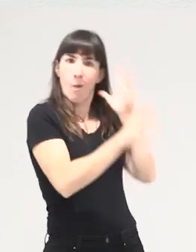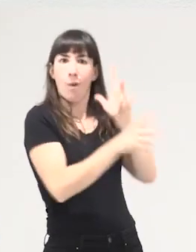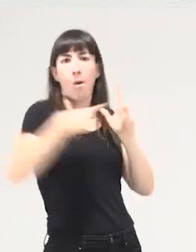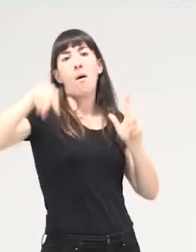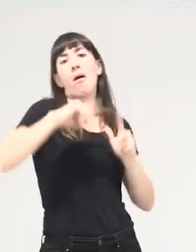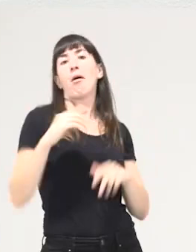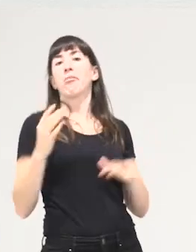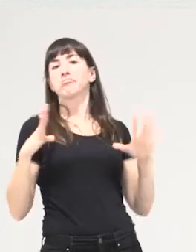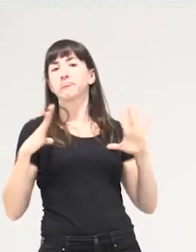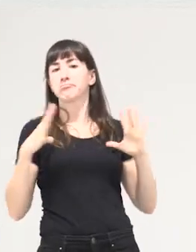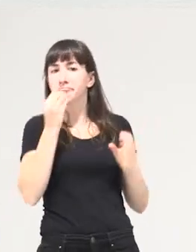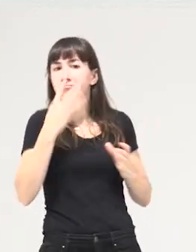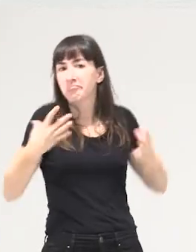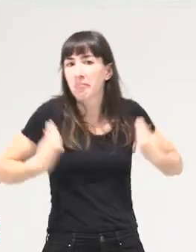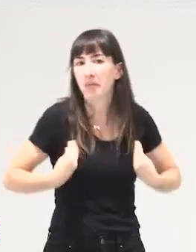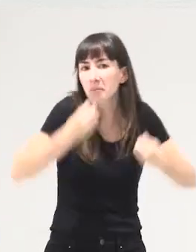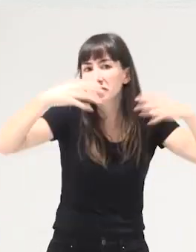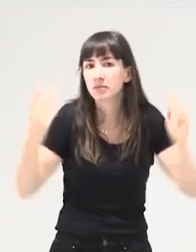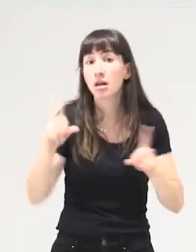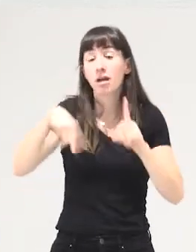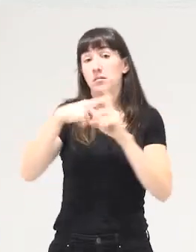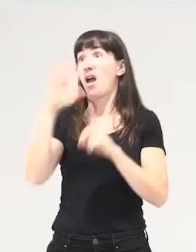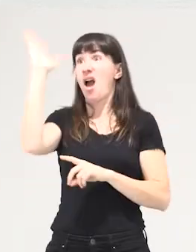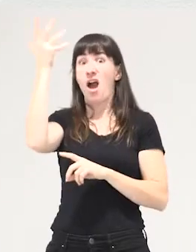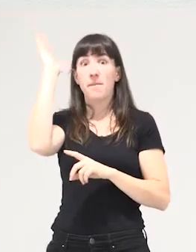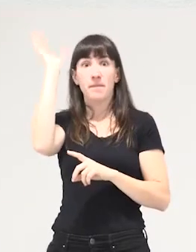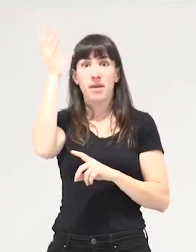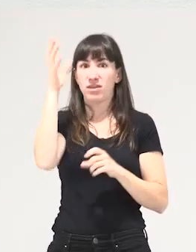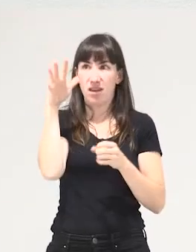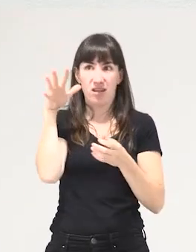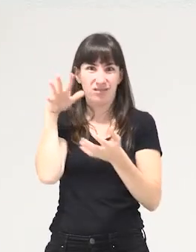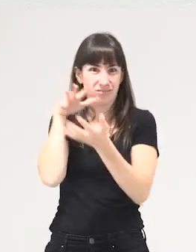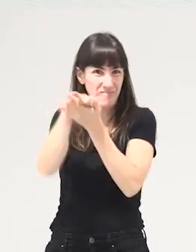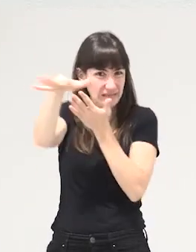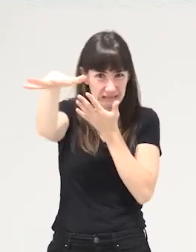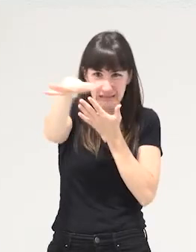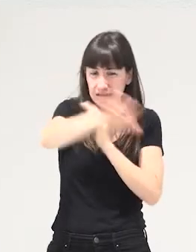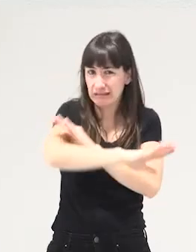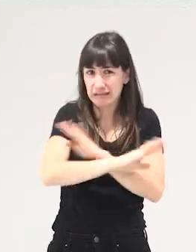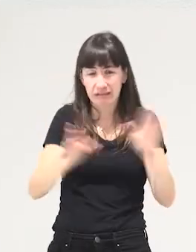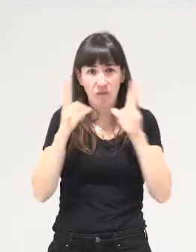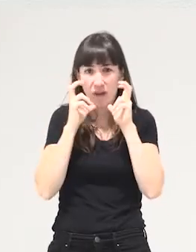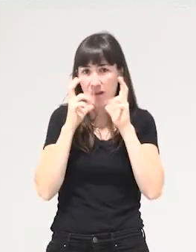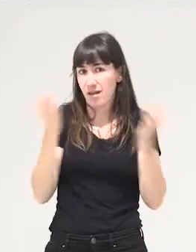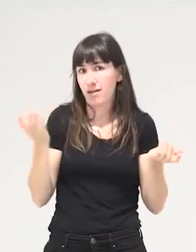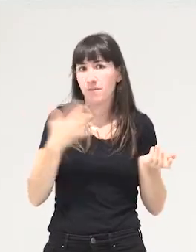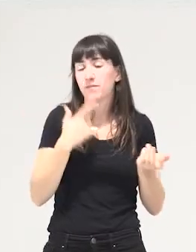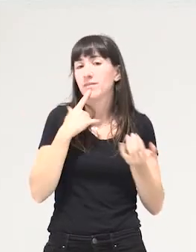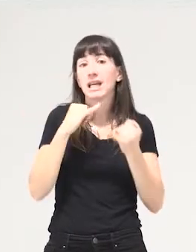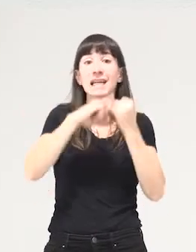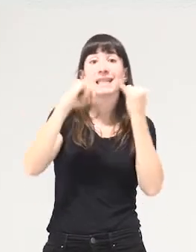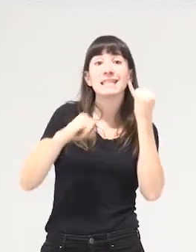y a costa decíamos también de la depredación medioambiental que la crisis ecológica no surge con el neoliberalismo entonces